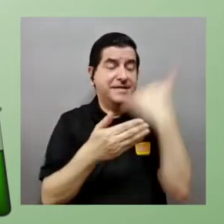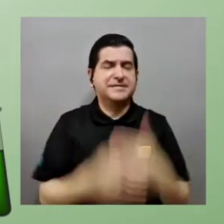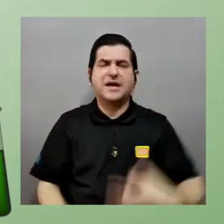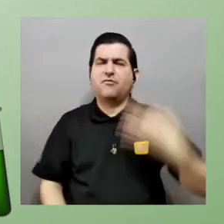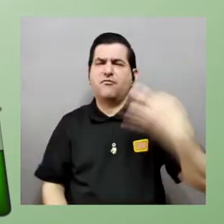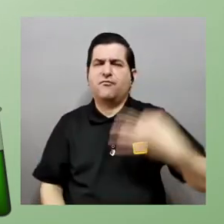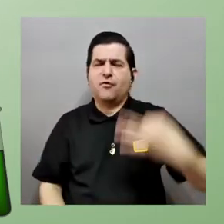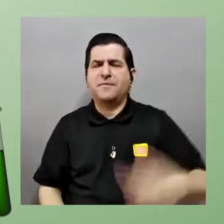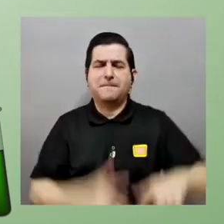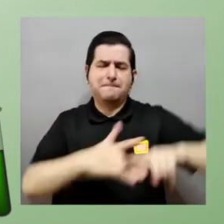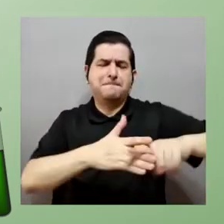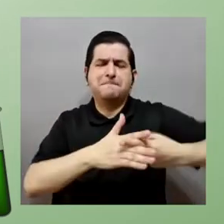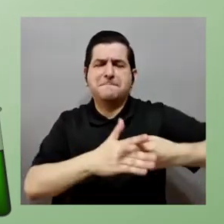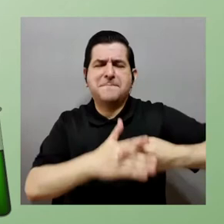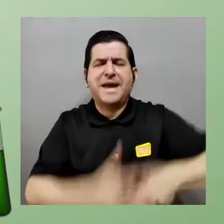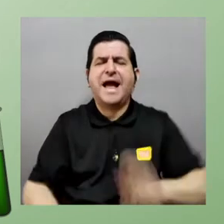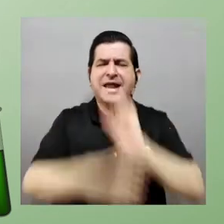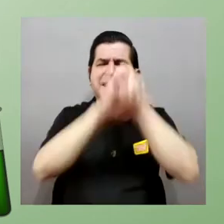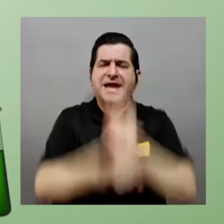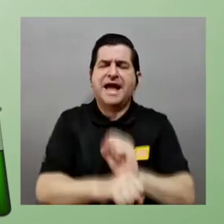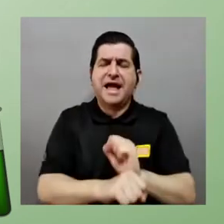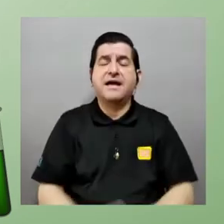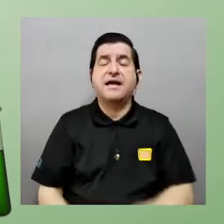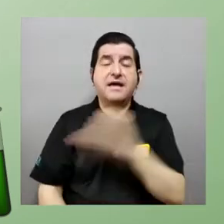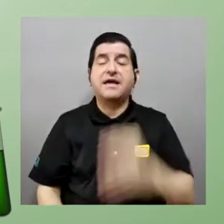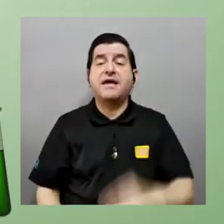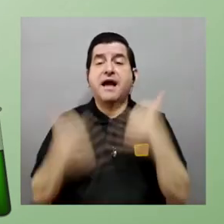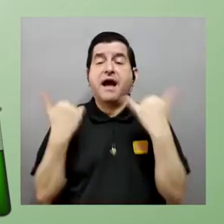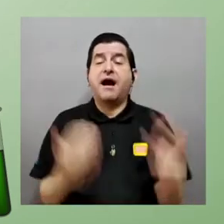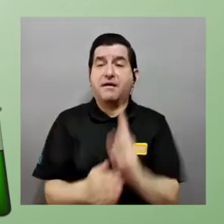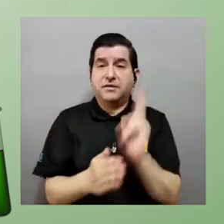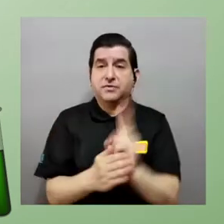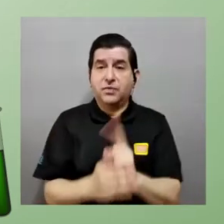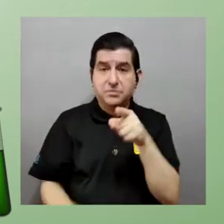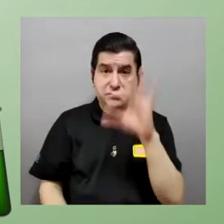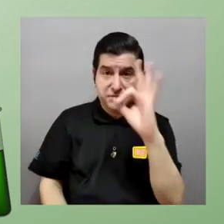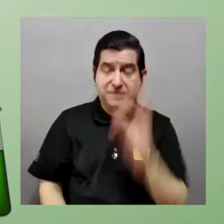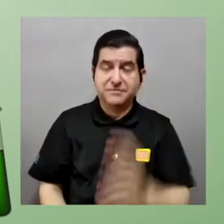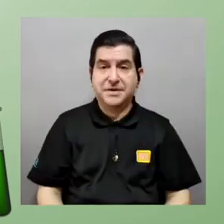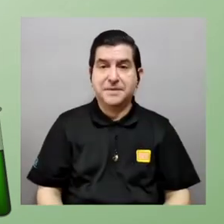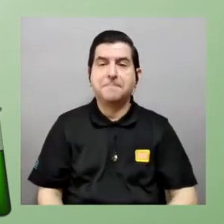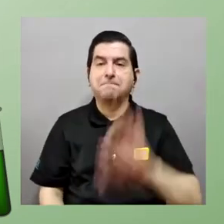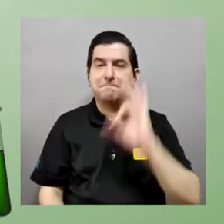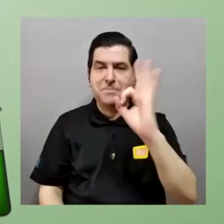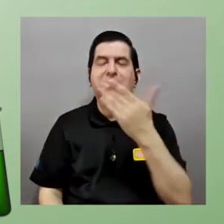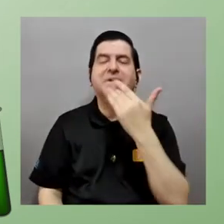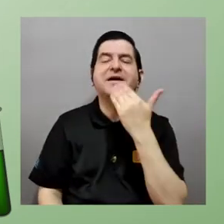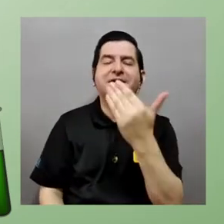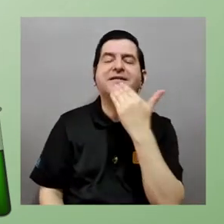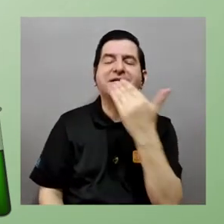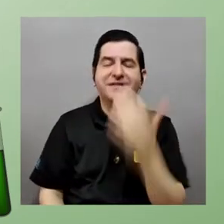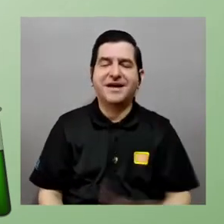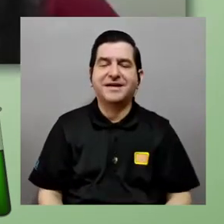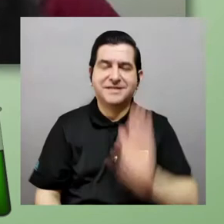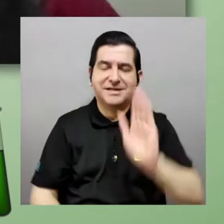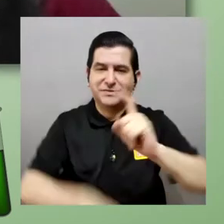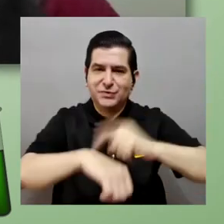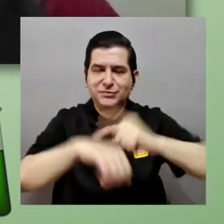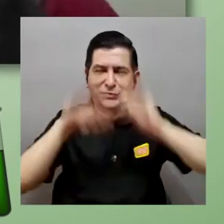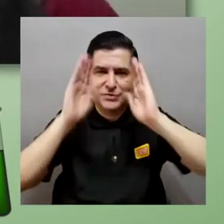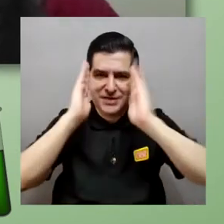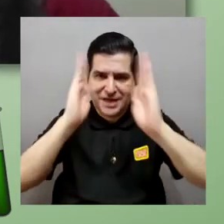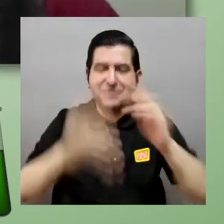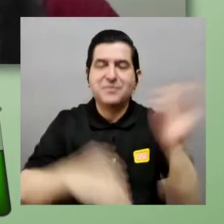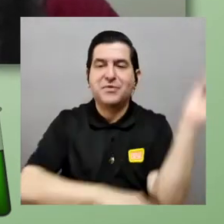lo decíamos formalismos de la mecánica clásica y su actualidad ¿Qué tal Hugo? ¿Cómo está? Muy bien muchas gracias por